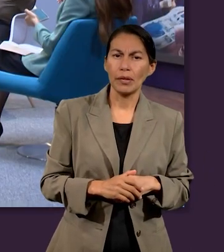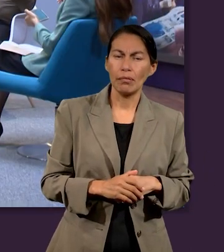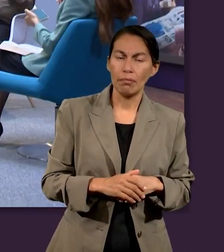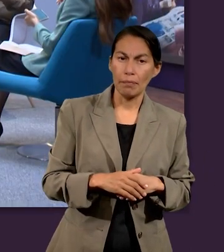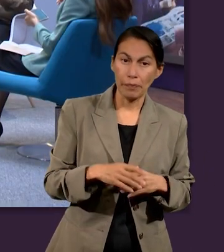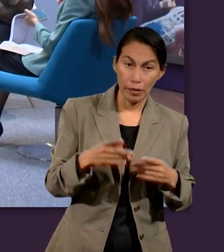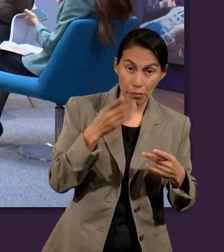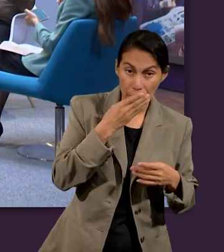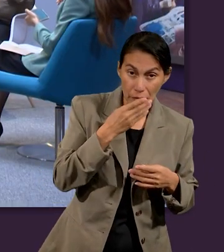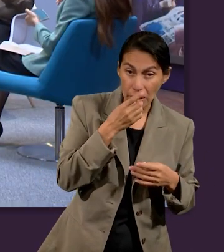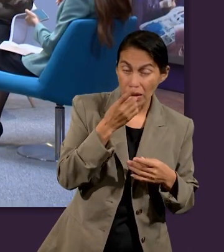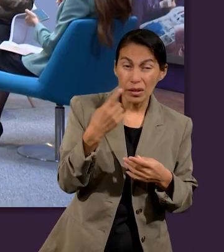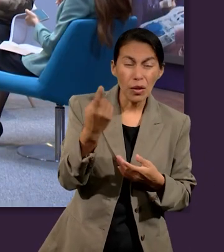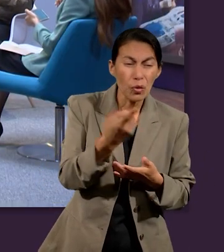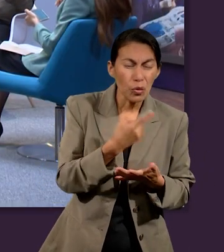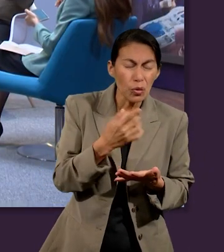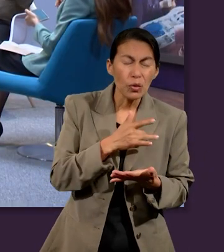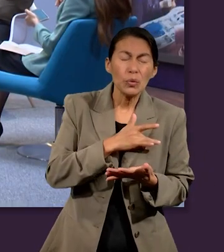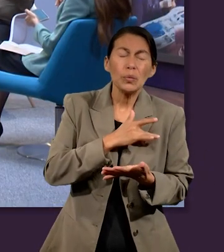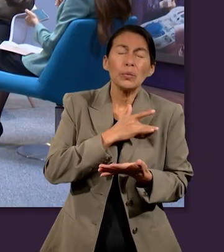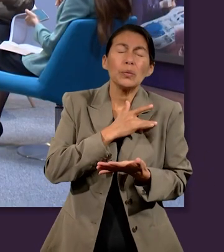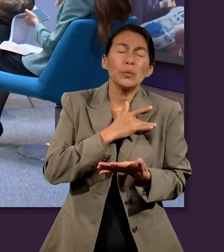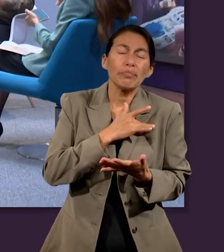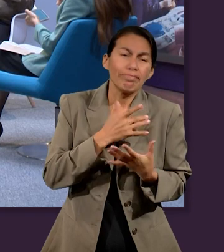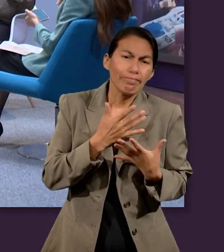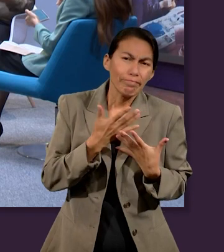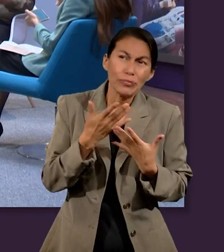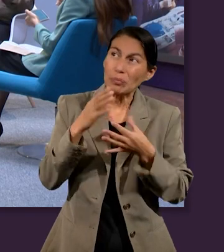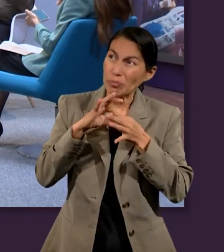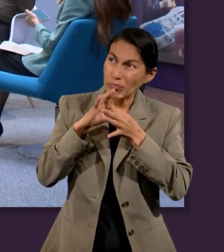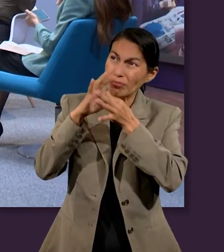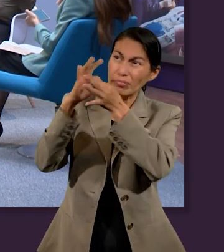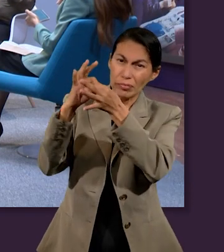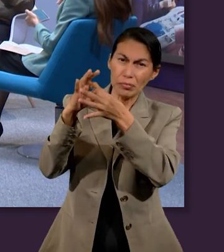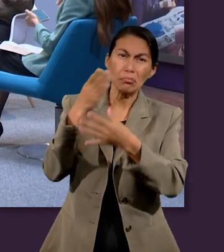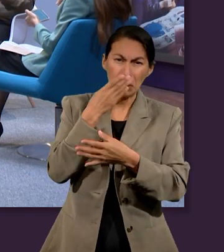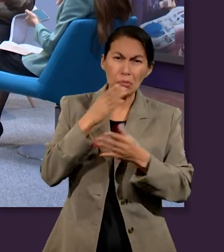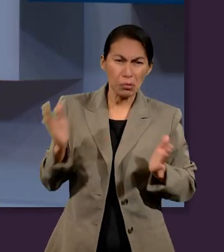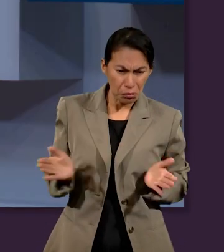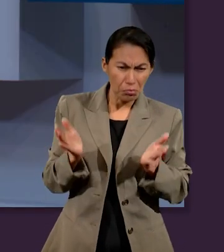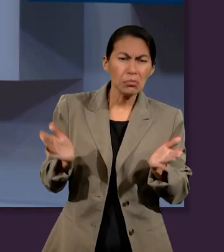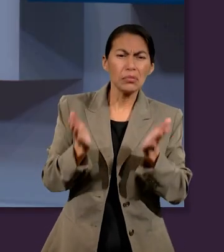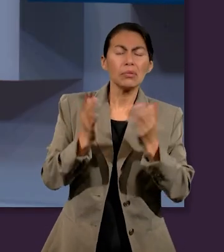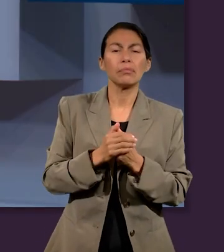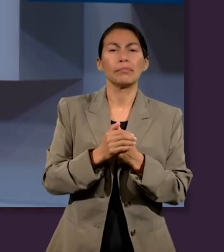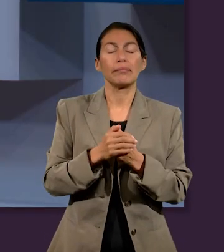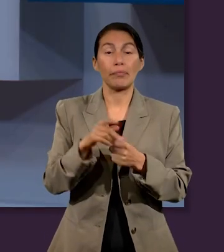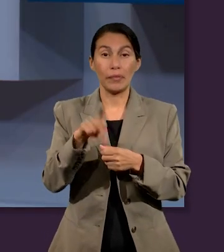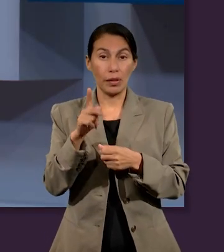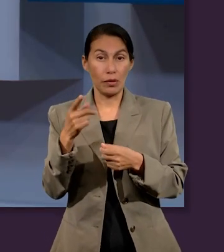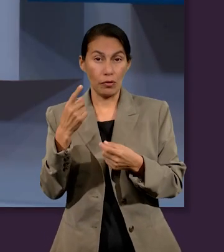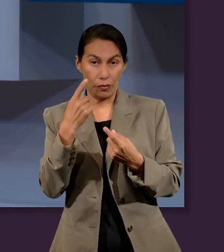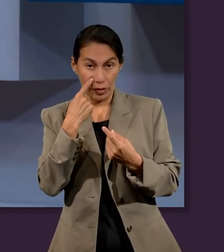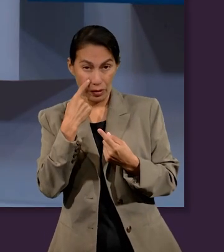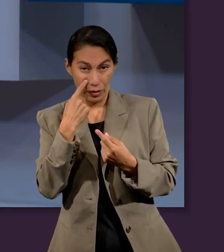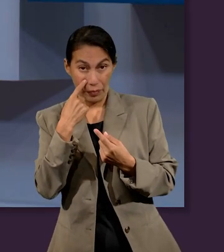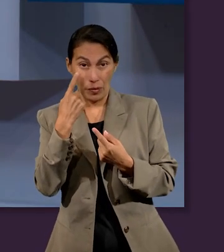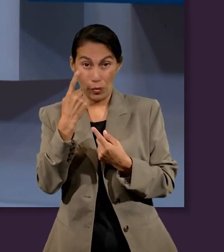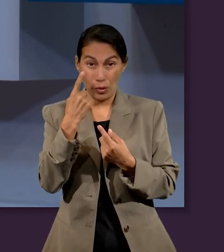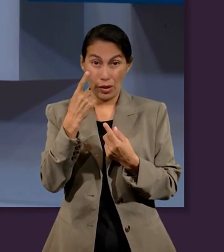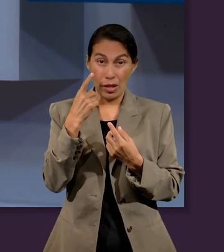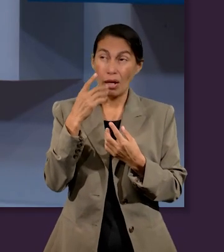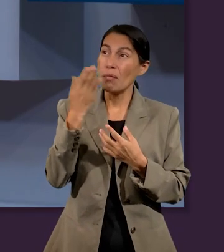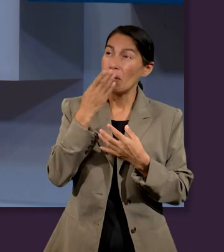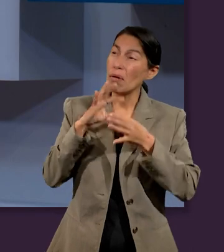amemos a Dios con nuestro corazón. Nos anima a tener experiencias religiosas. Y de otro lado es